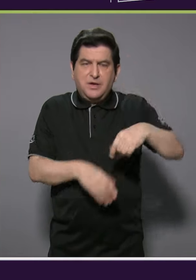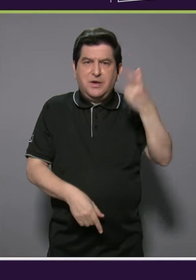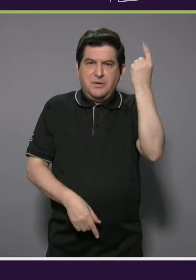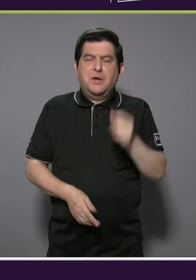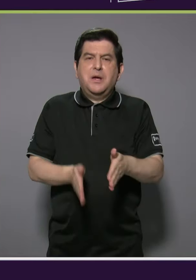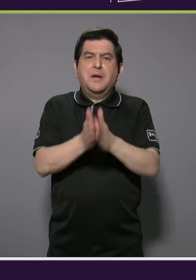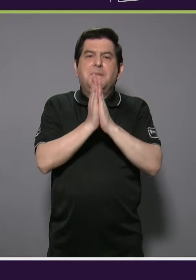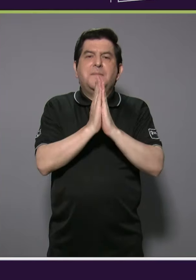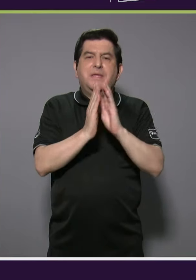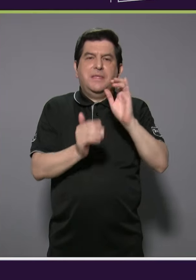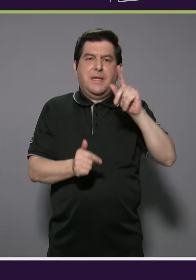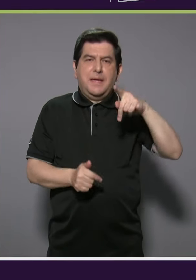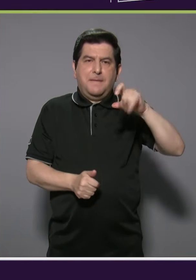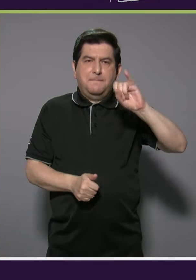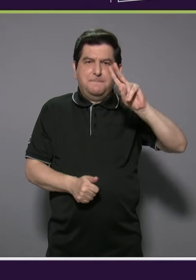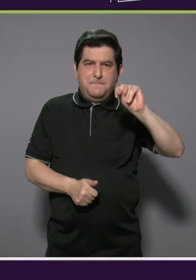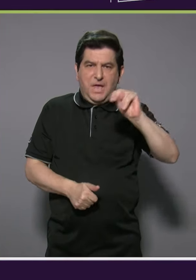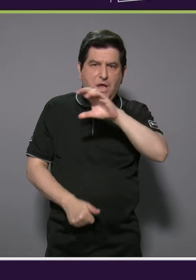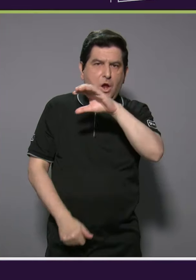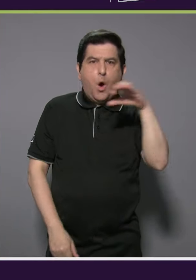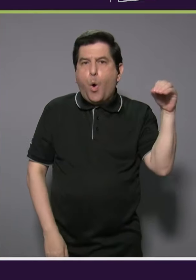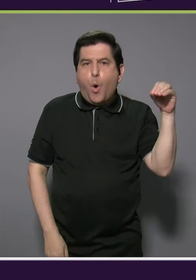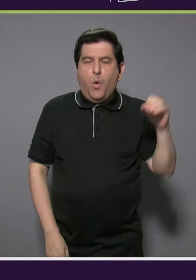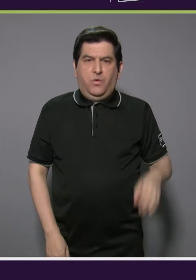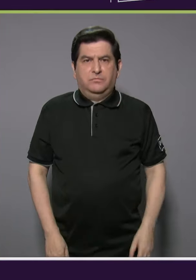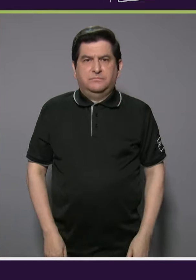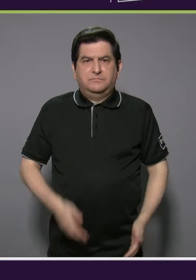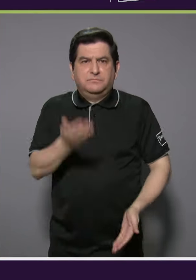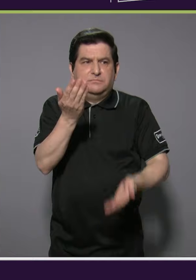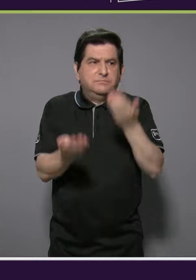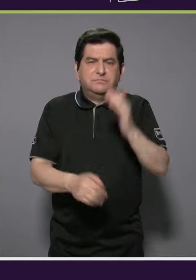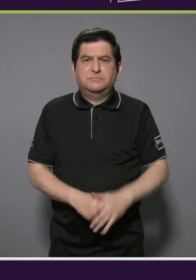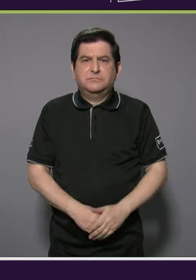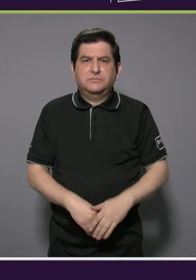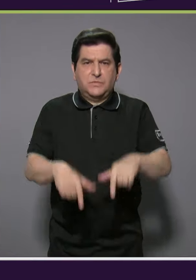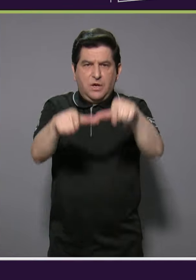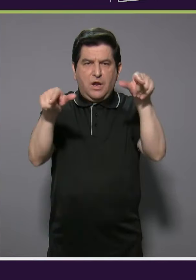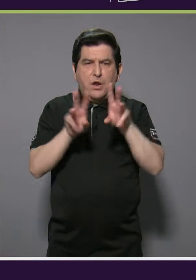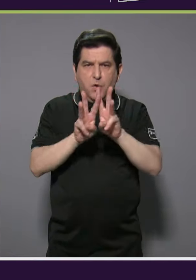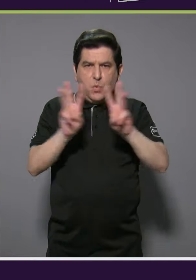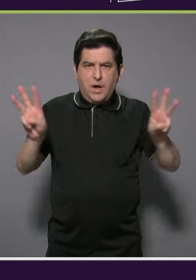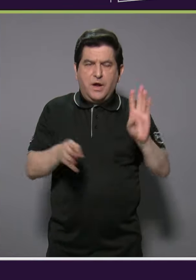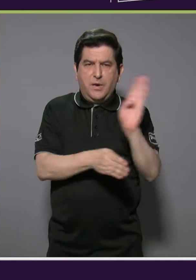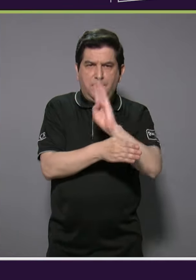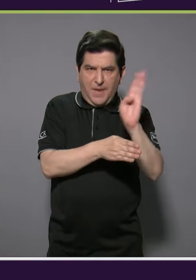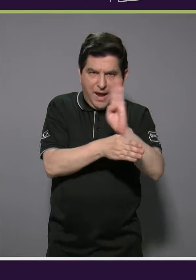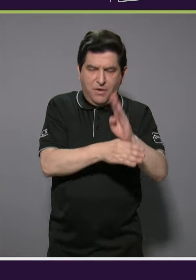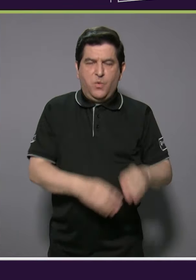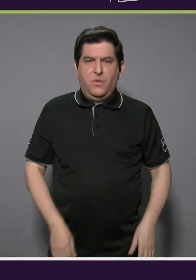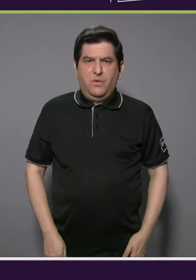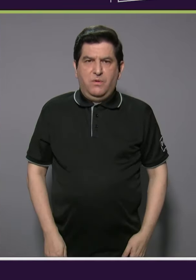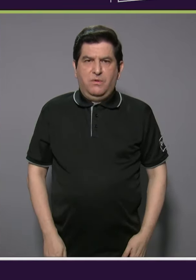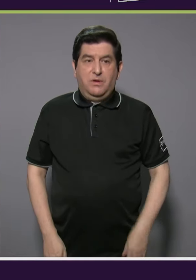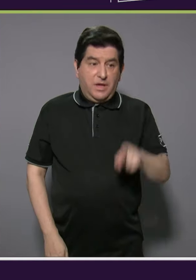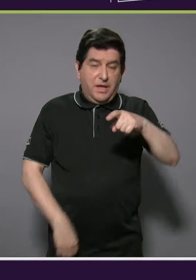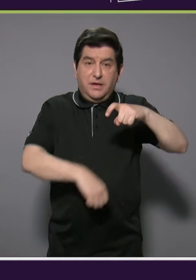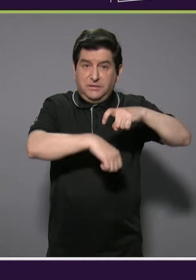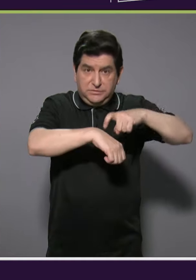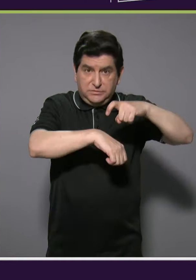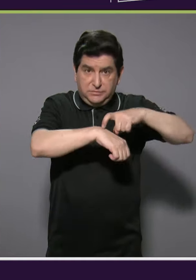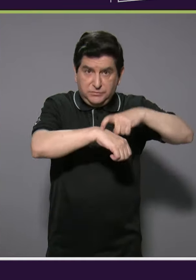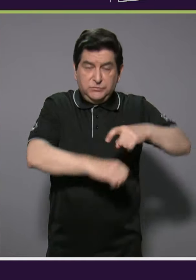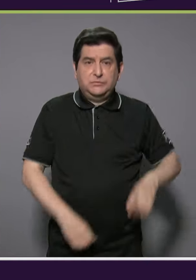PIN o desde las páginas web de los bancos ahí se